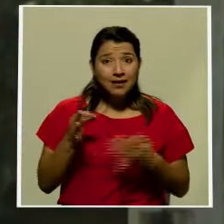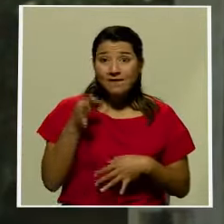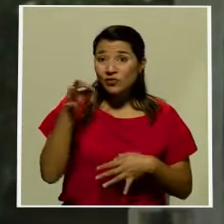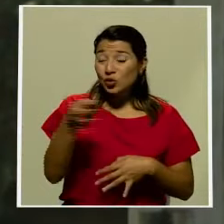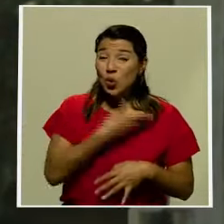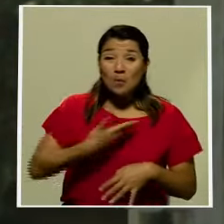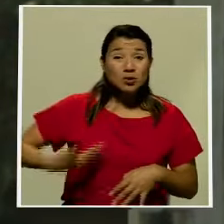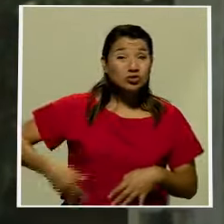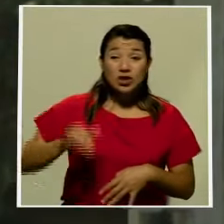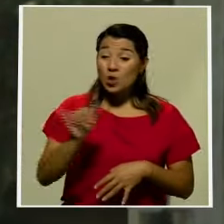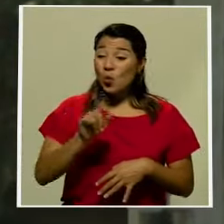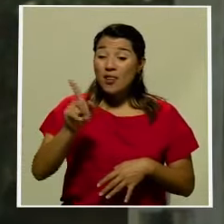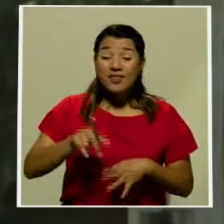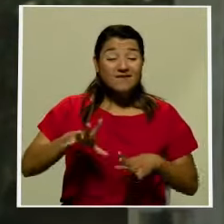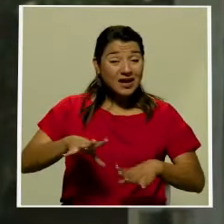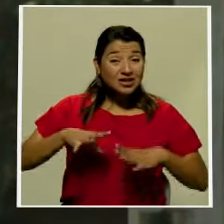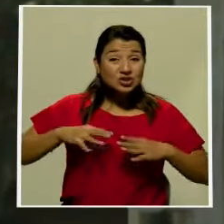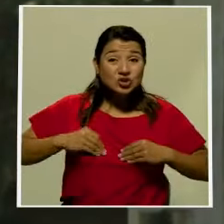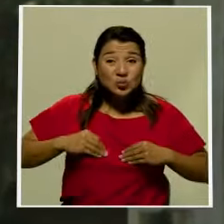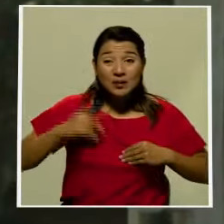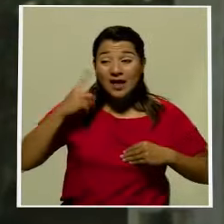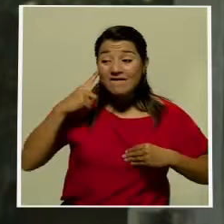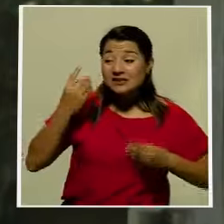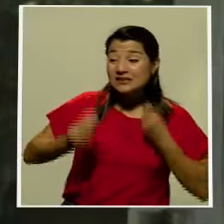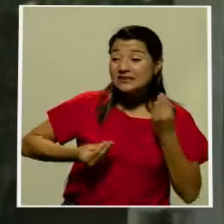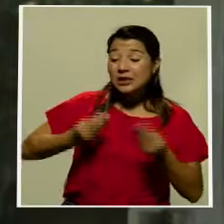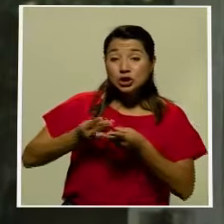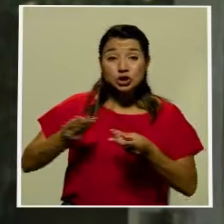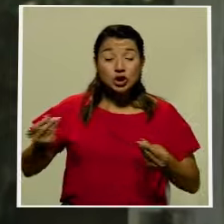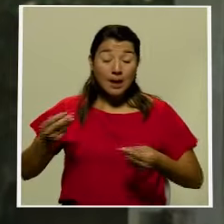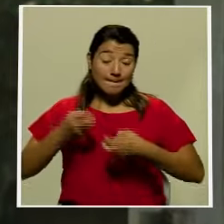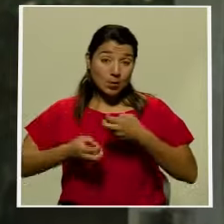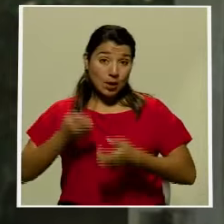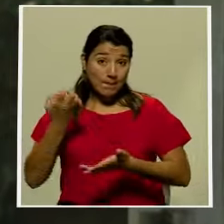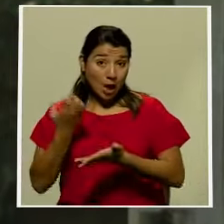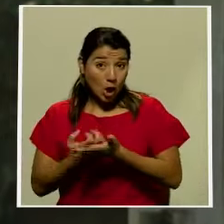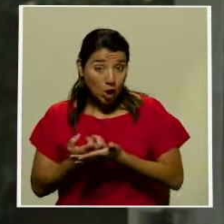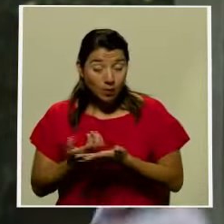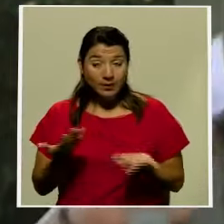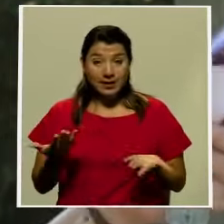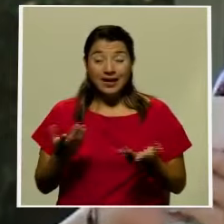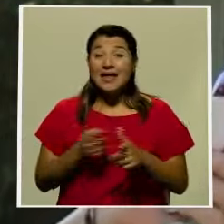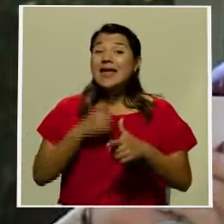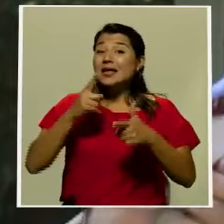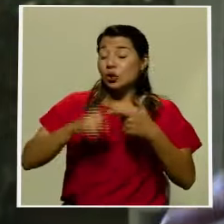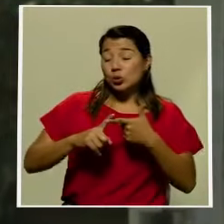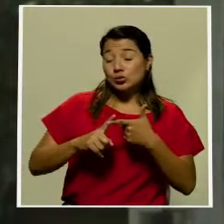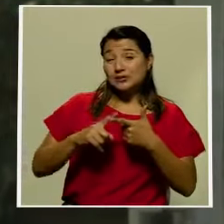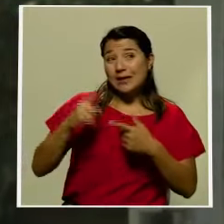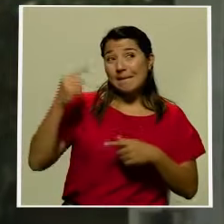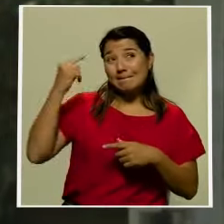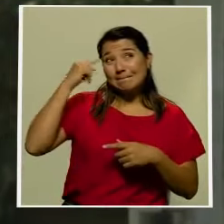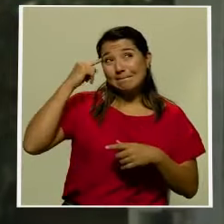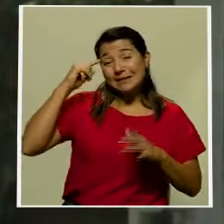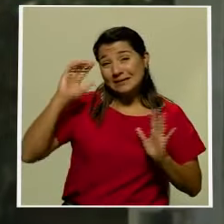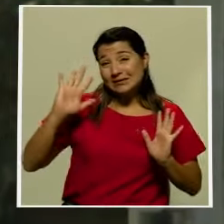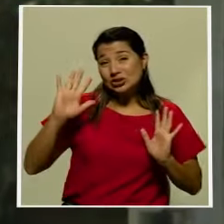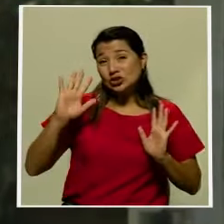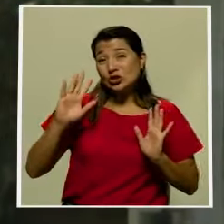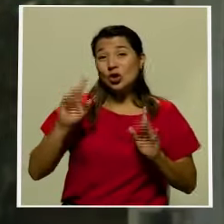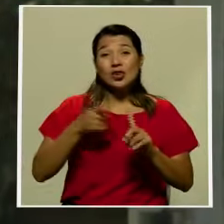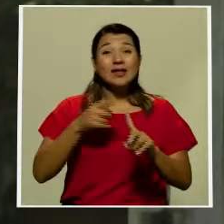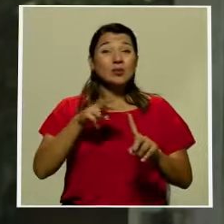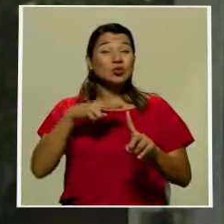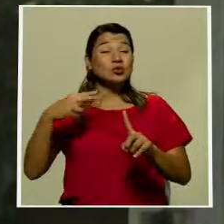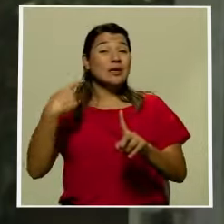con la situación económica con la reactivación económica y demás Entonces, pensando en grande yo esperaría de las